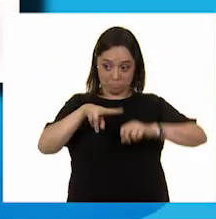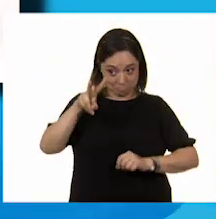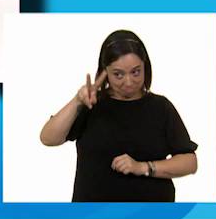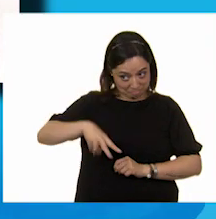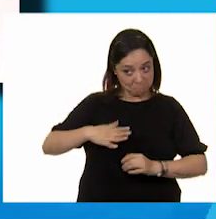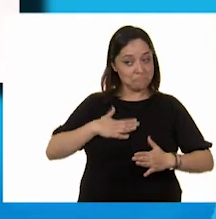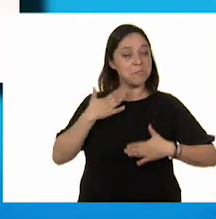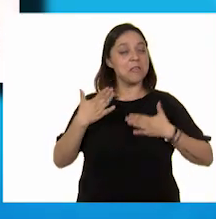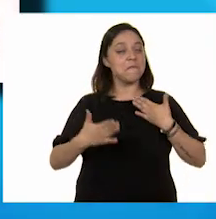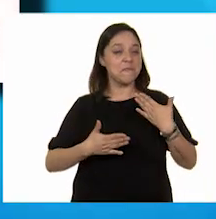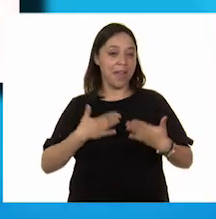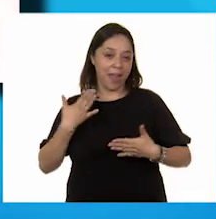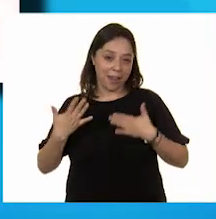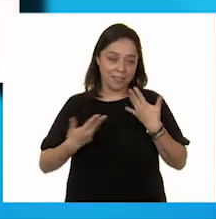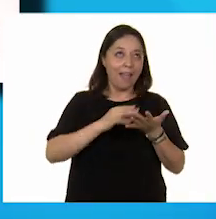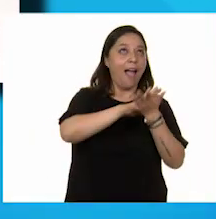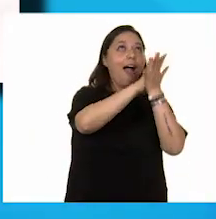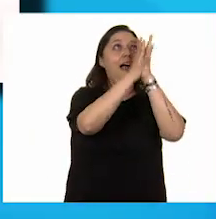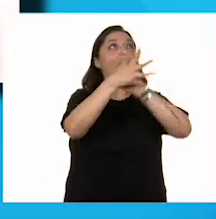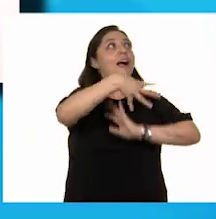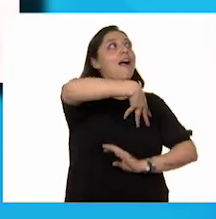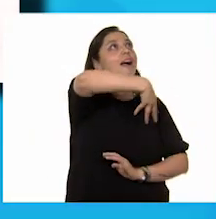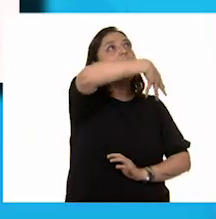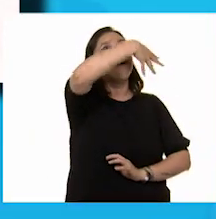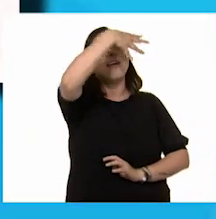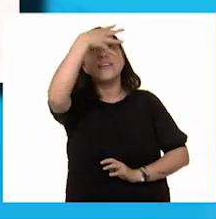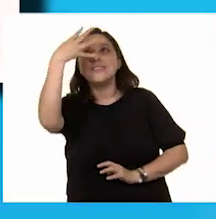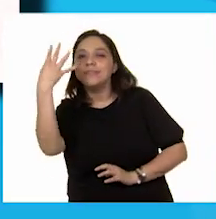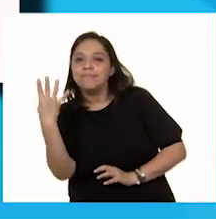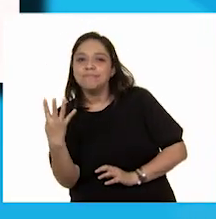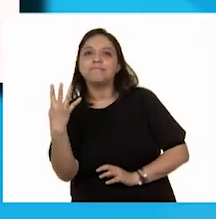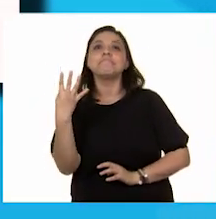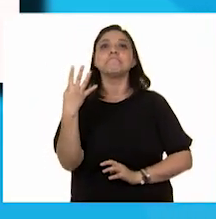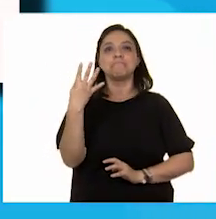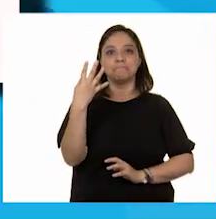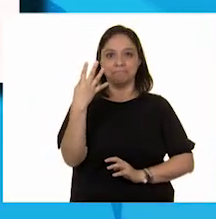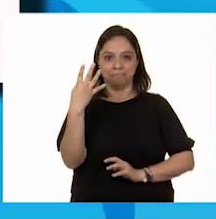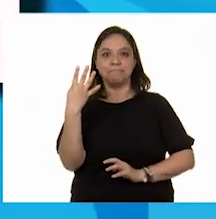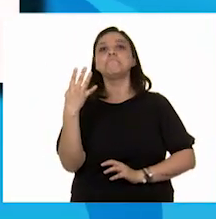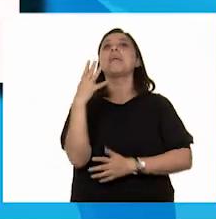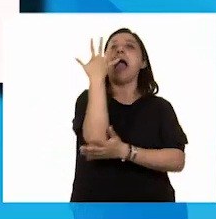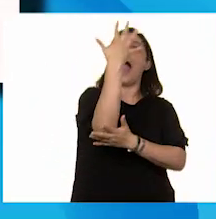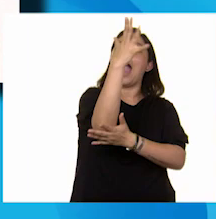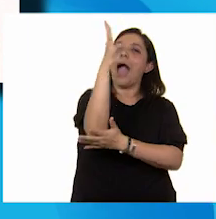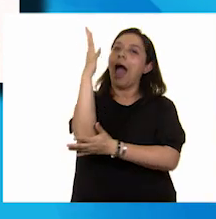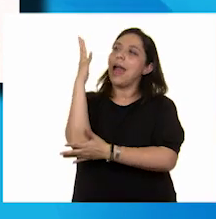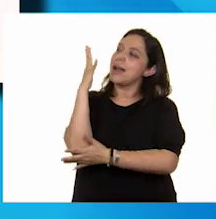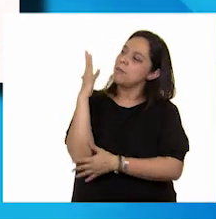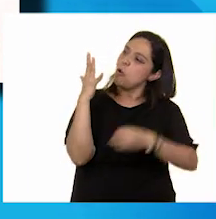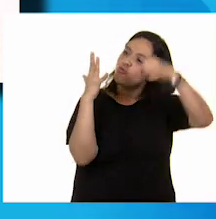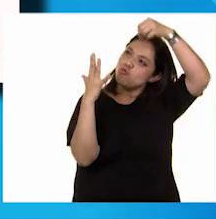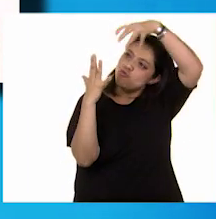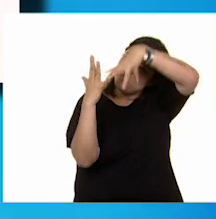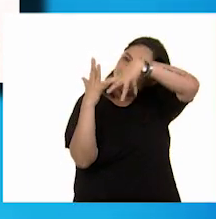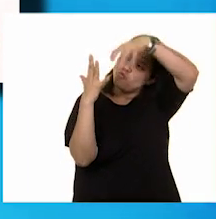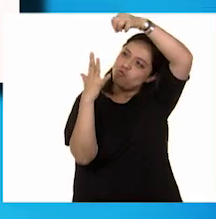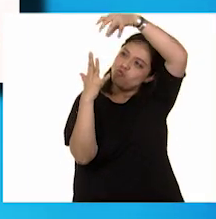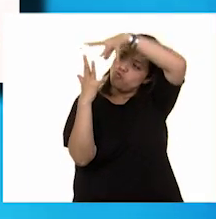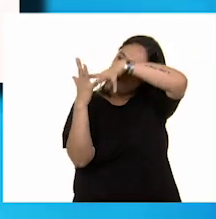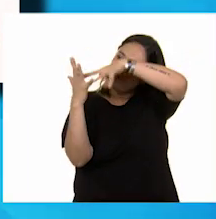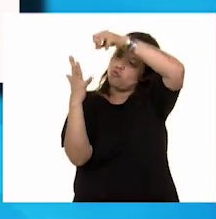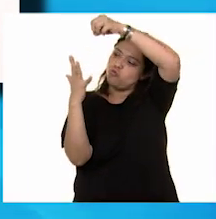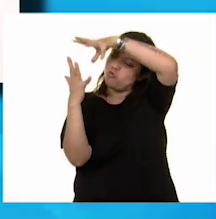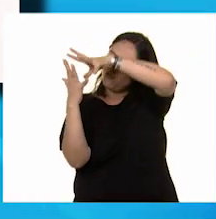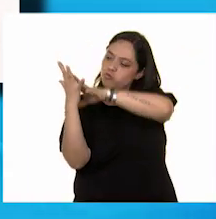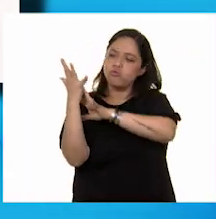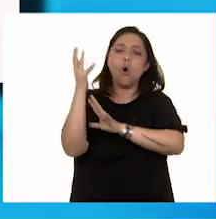es pintar arcoiris, dar una buena lavada a los árboles, o hacer caminos entre